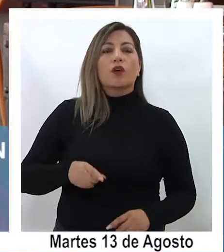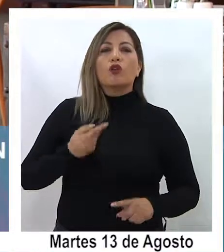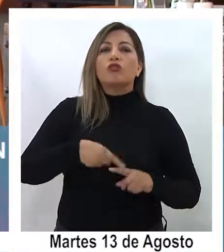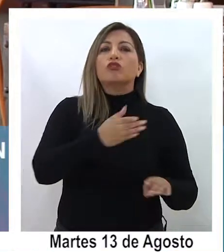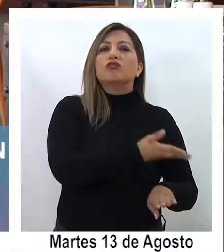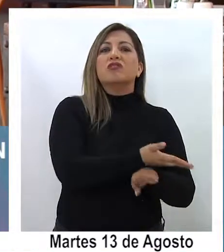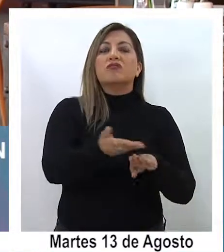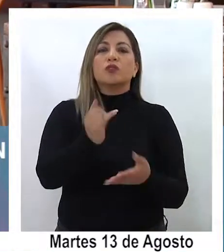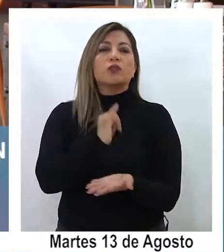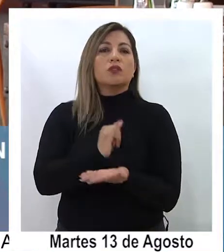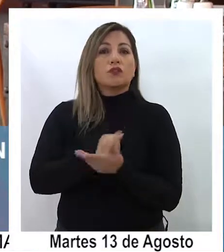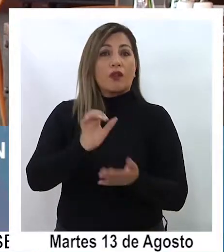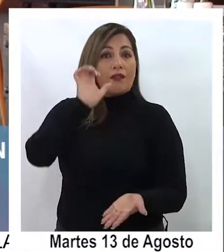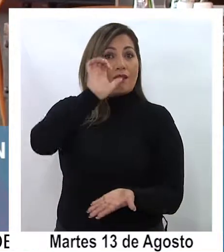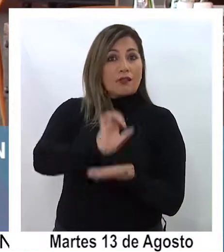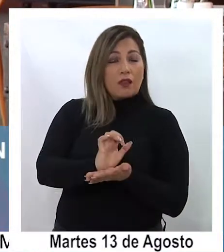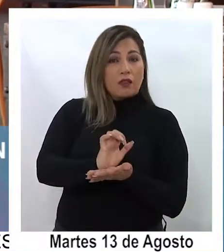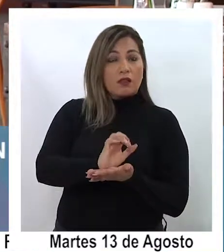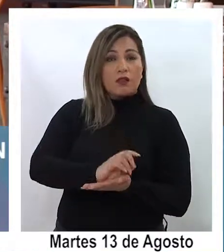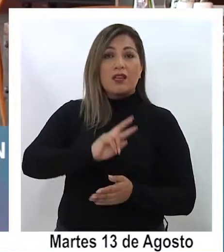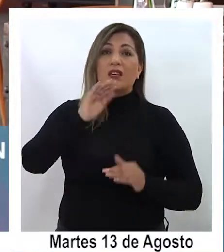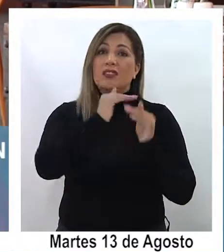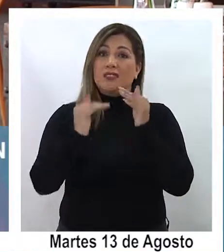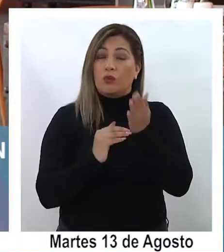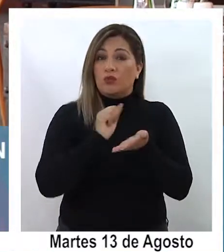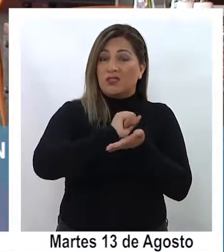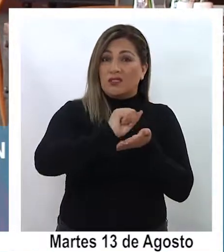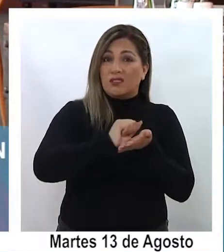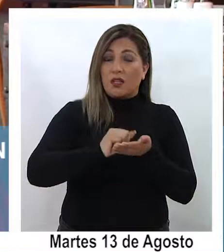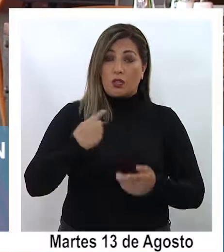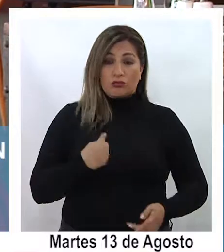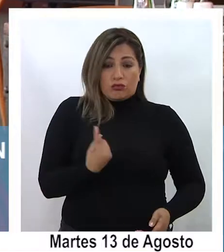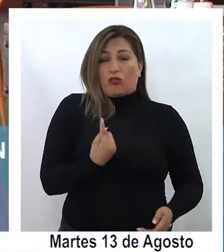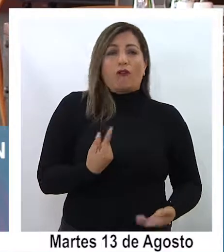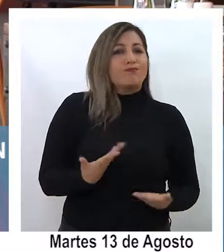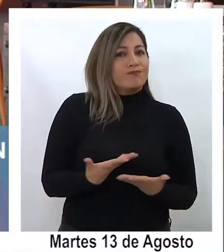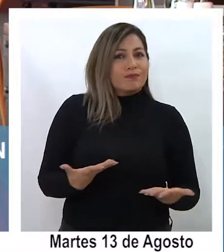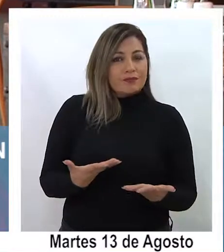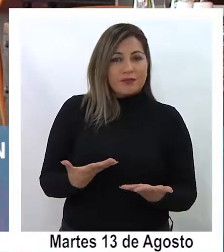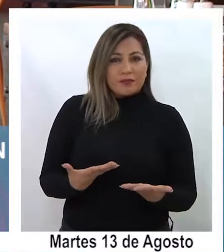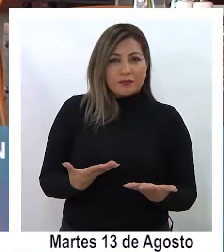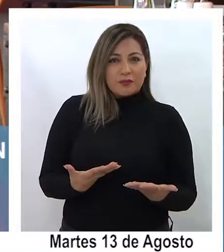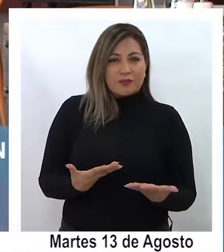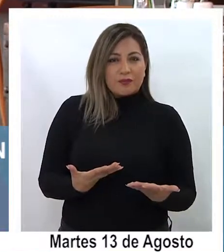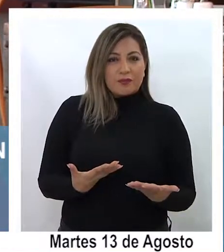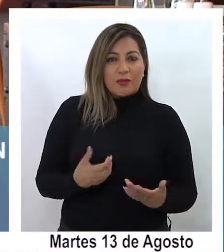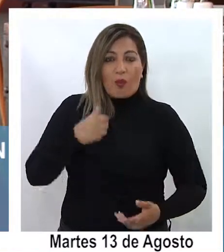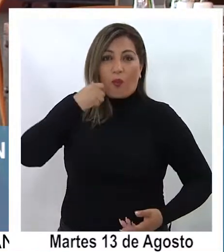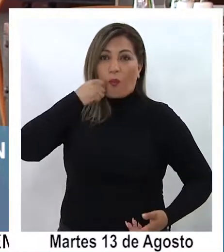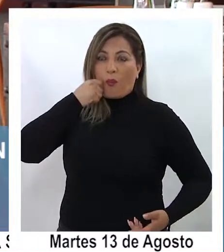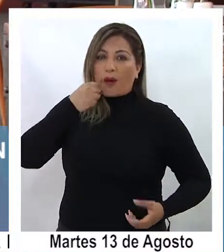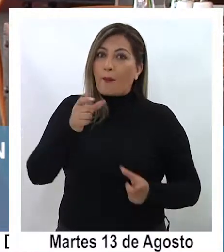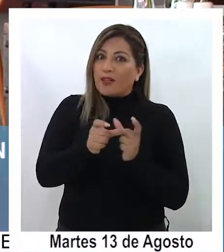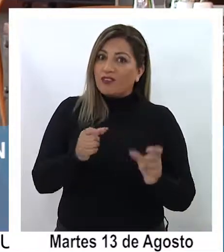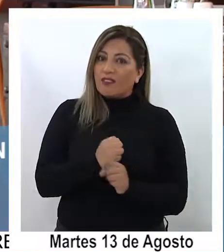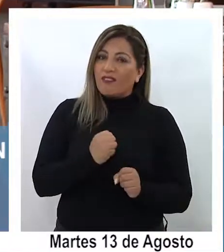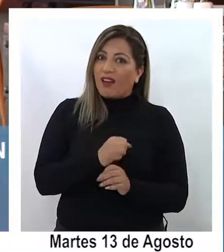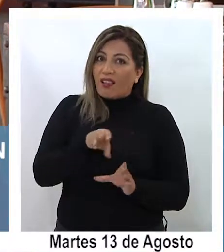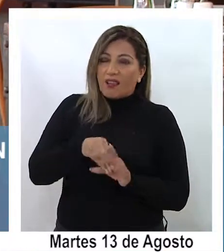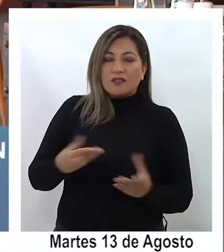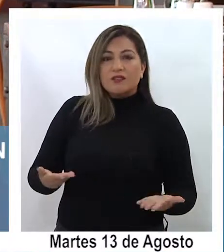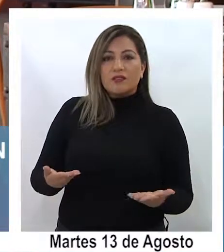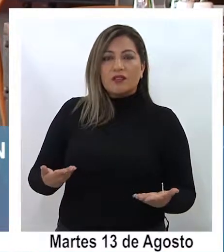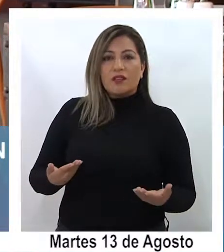servicios e instituciones del Estado la subsecretaría por sí sola no tiene la capacidad humana de poder abordar